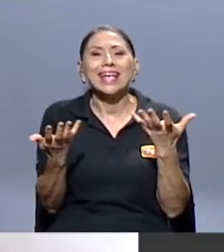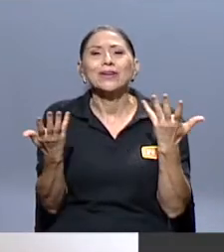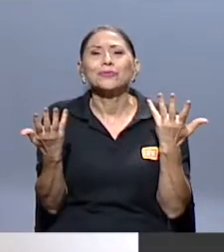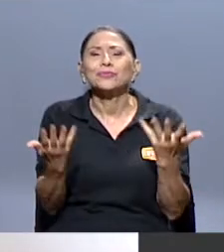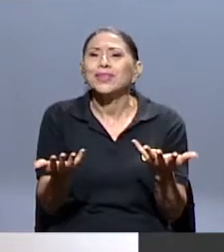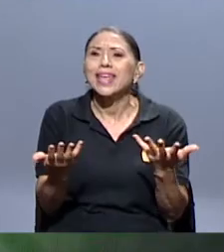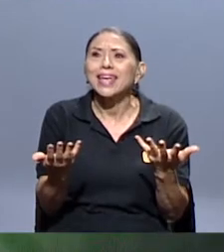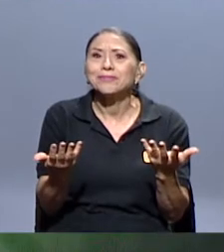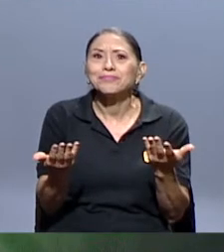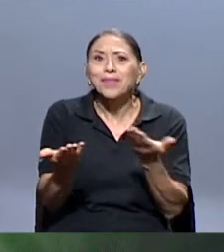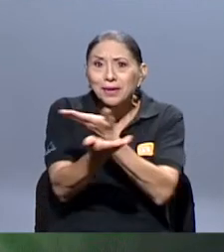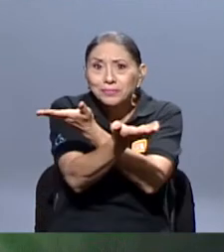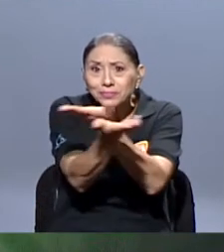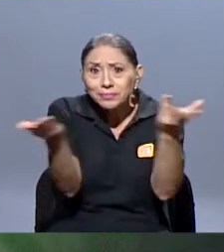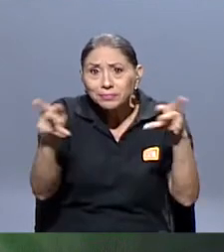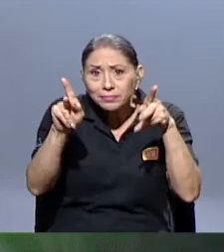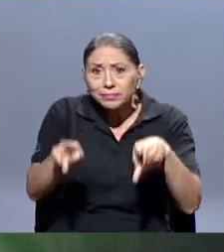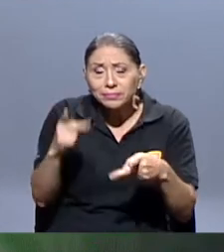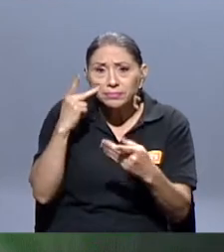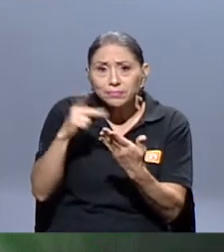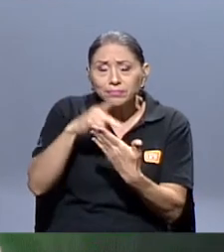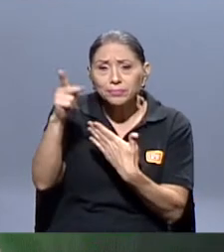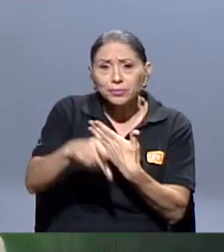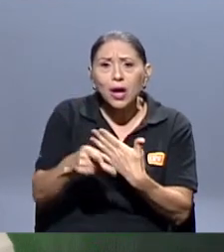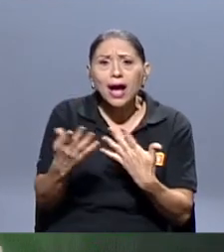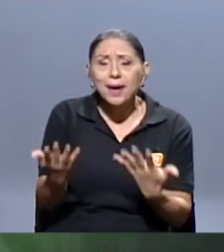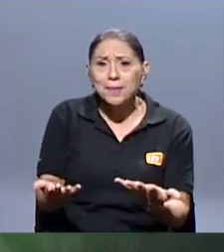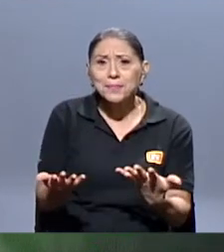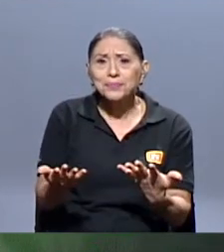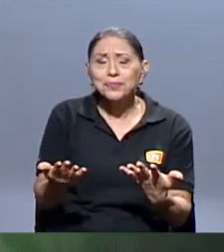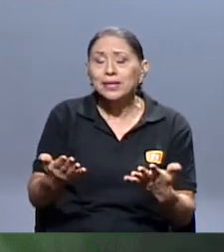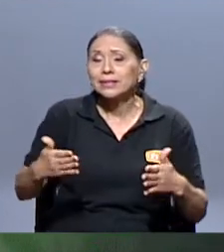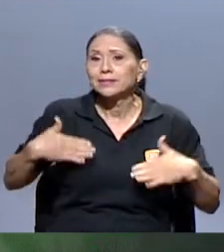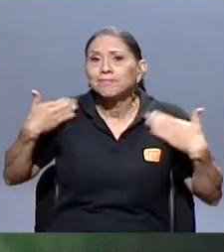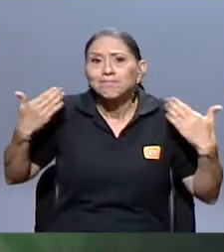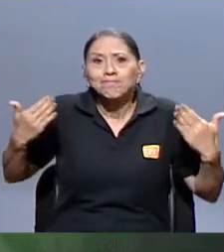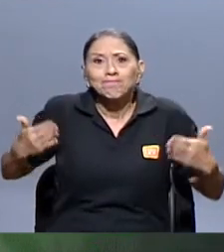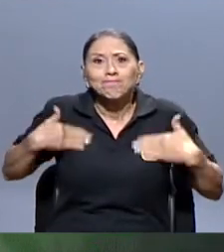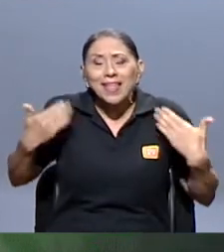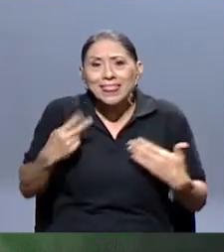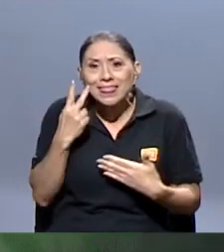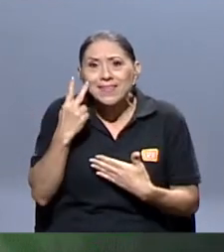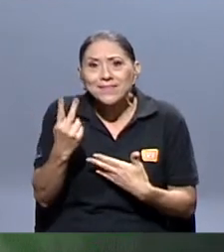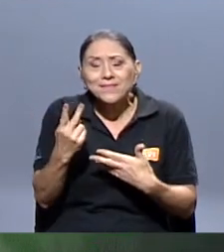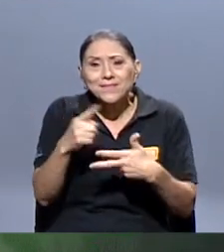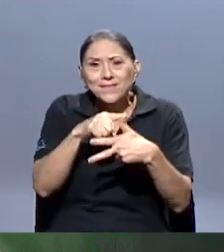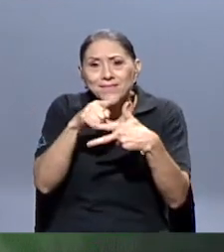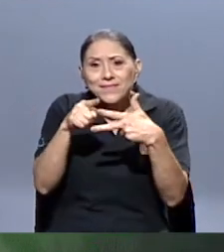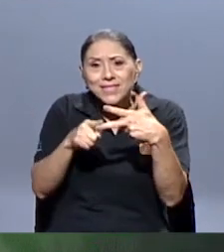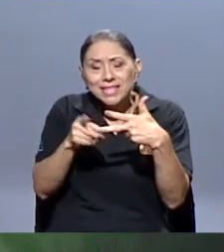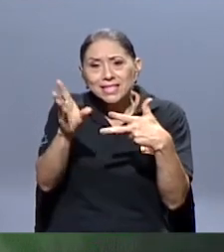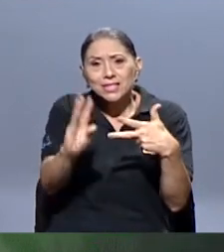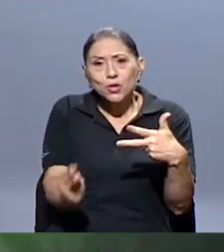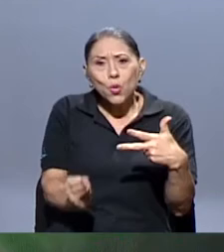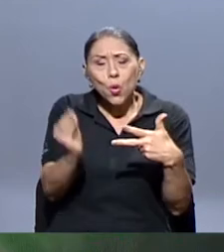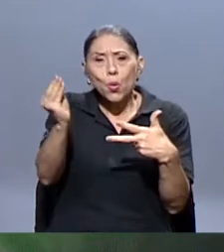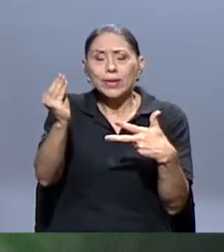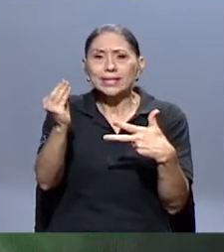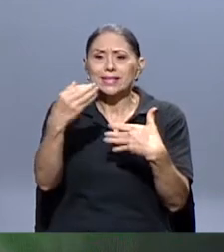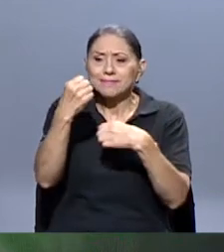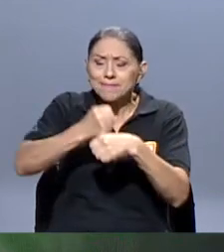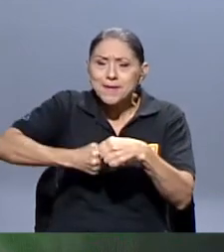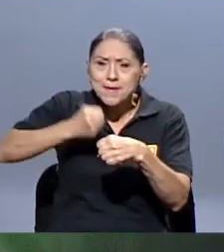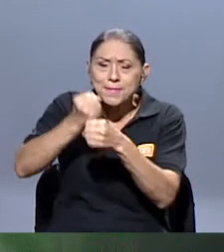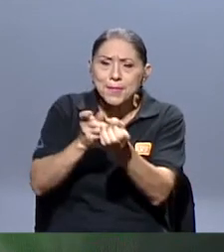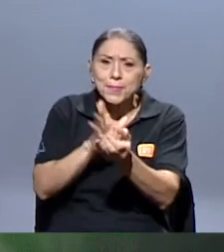audiencia esté contentísimo de ver a tres jóvenes que están haciendo un proyecto